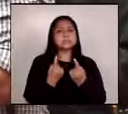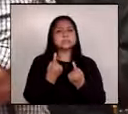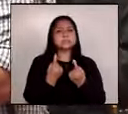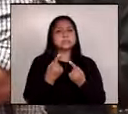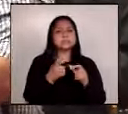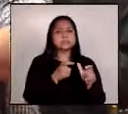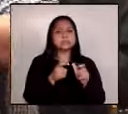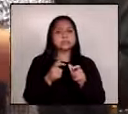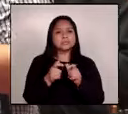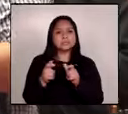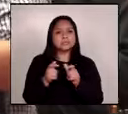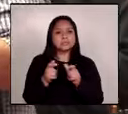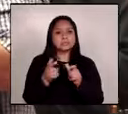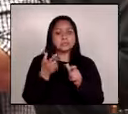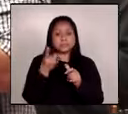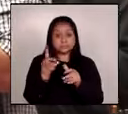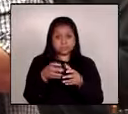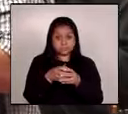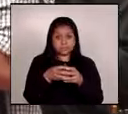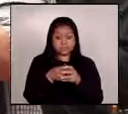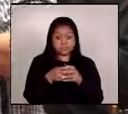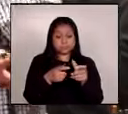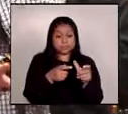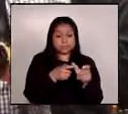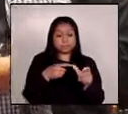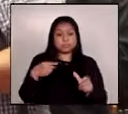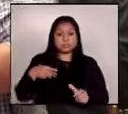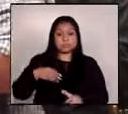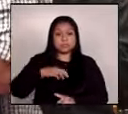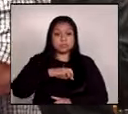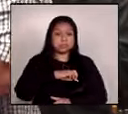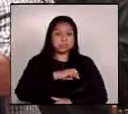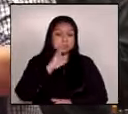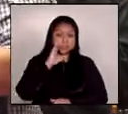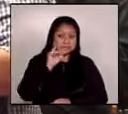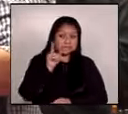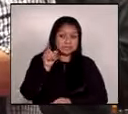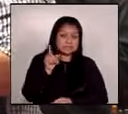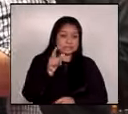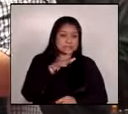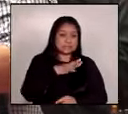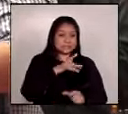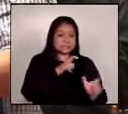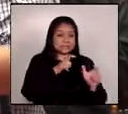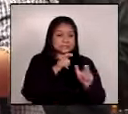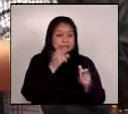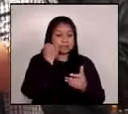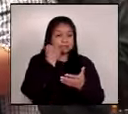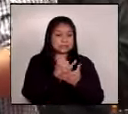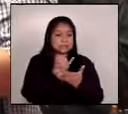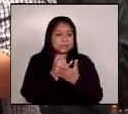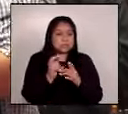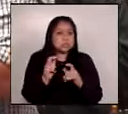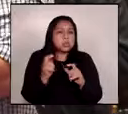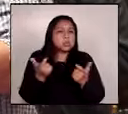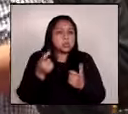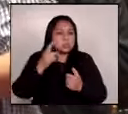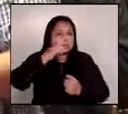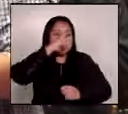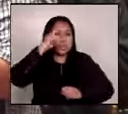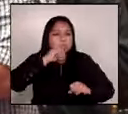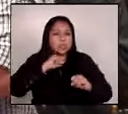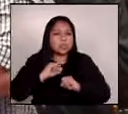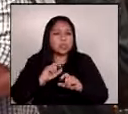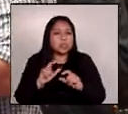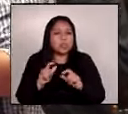de la de la comisión con el ministerio público porque a la larga ellos son los que tienen el monopolio de la investigación cómo se va a trabajar o cómo se va a